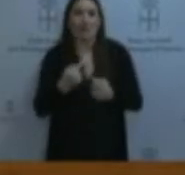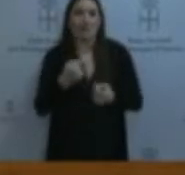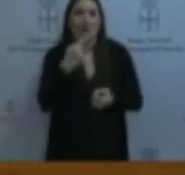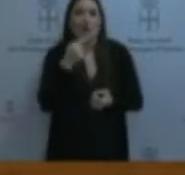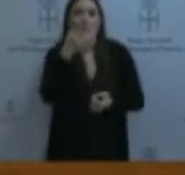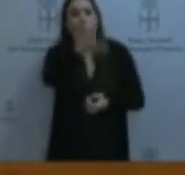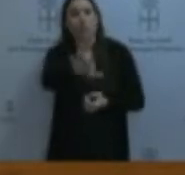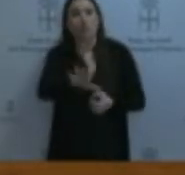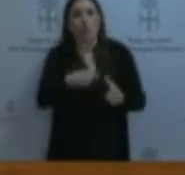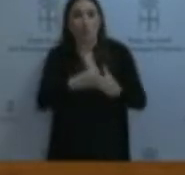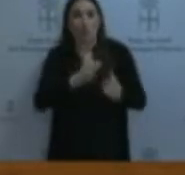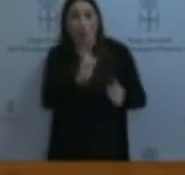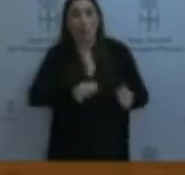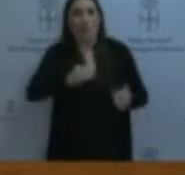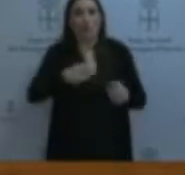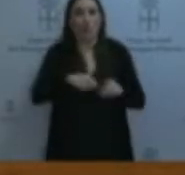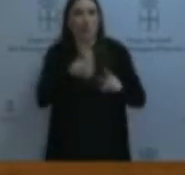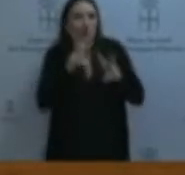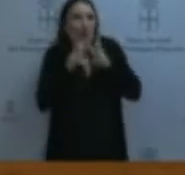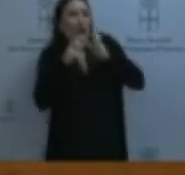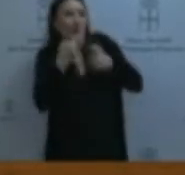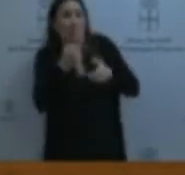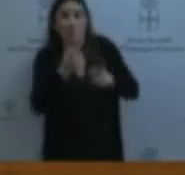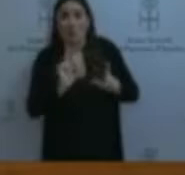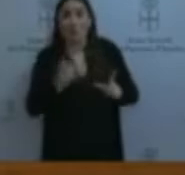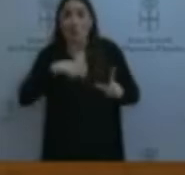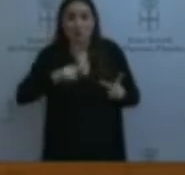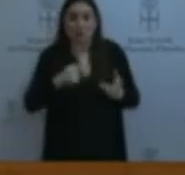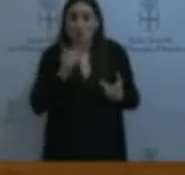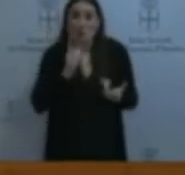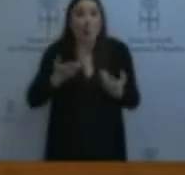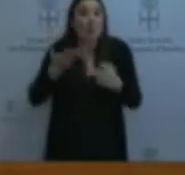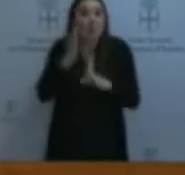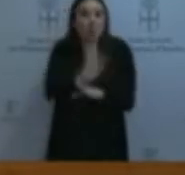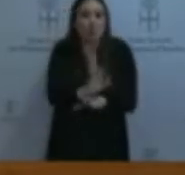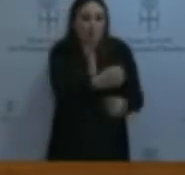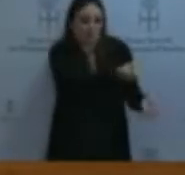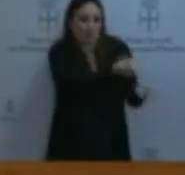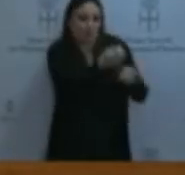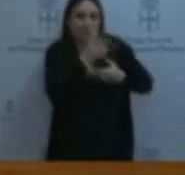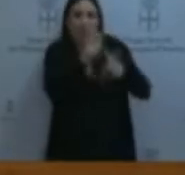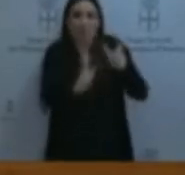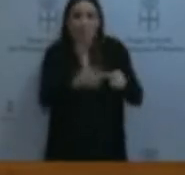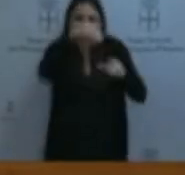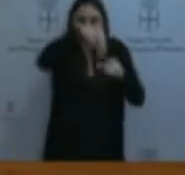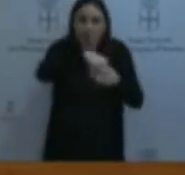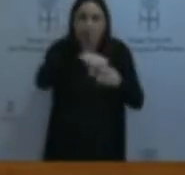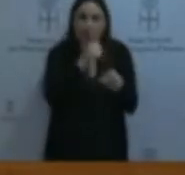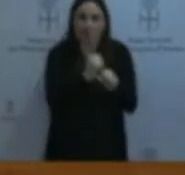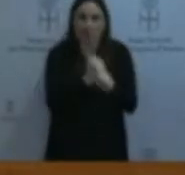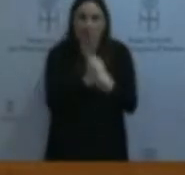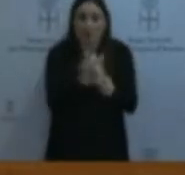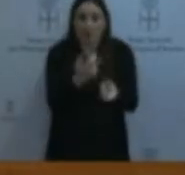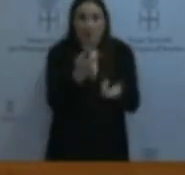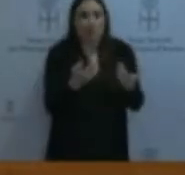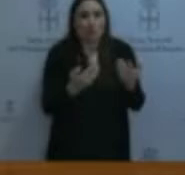nuestro grupo de catastrofismo. Estamos hablando siendo reflejo simplemente de lo que nos transmite la gente que está trabajando en ello y que están cada día